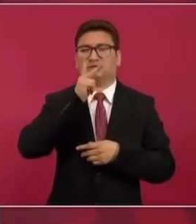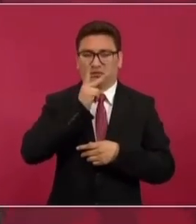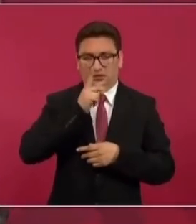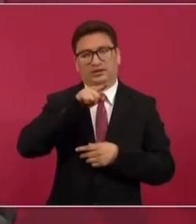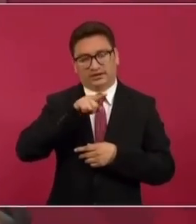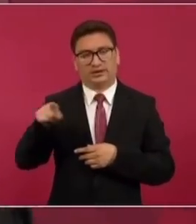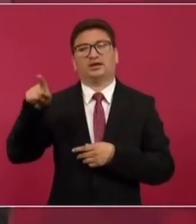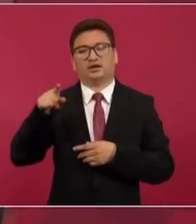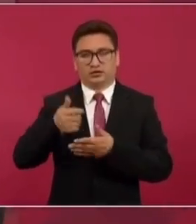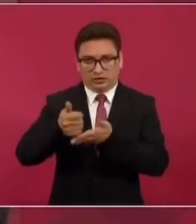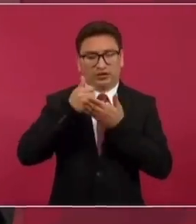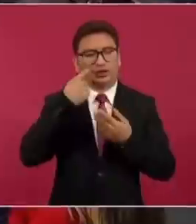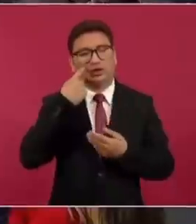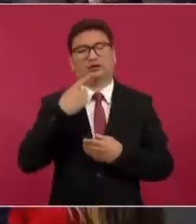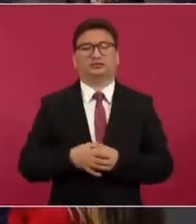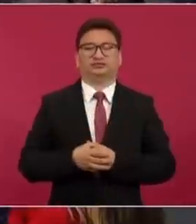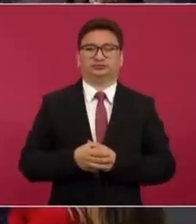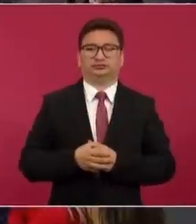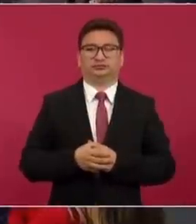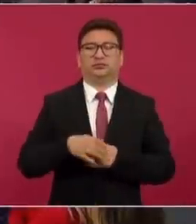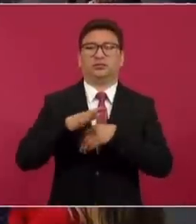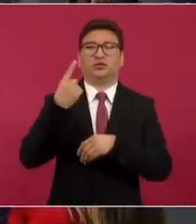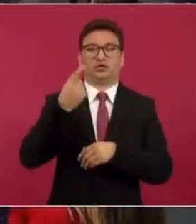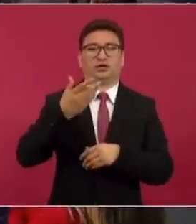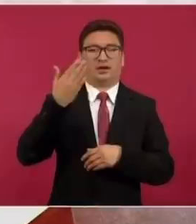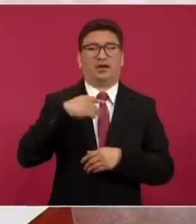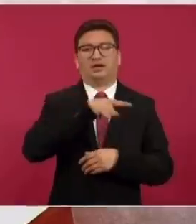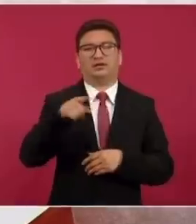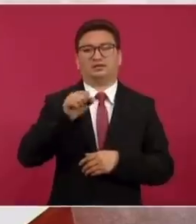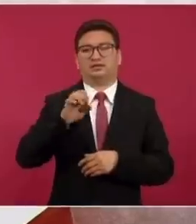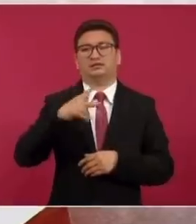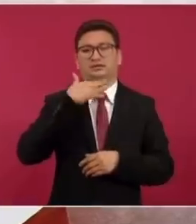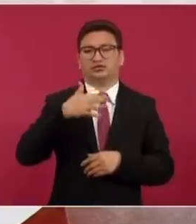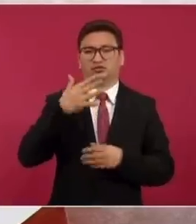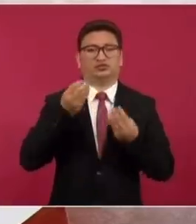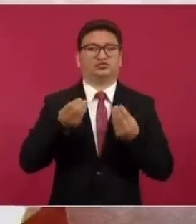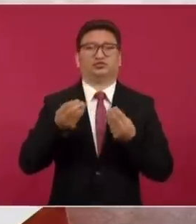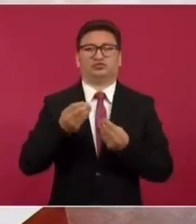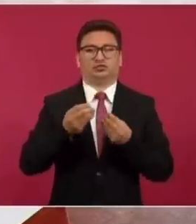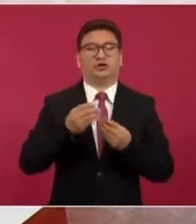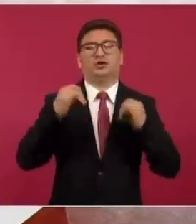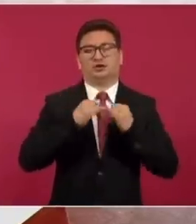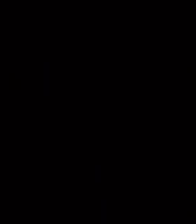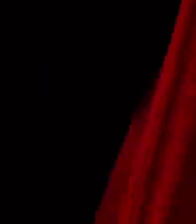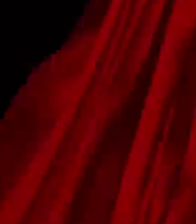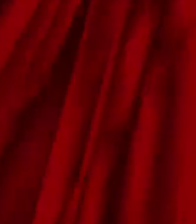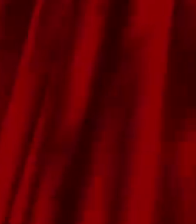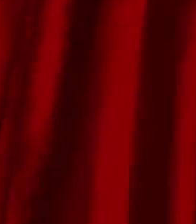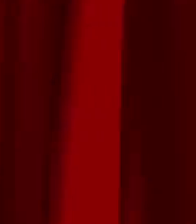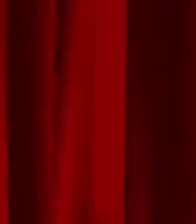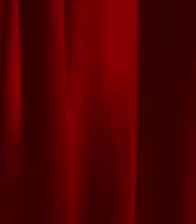padres de familia, los que nos ayuden, porque estaba plagado de corrupción, como todas las dependencias.